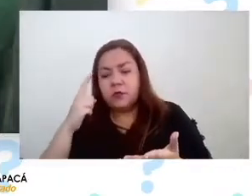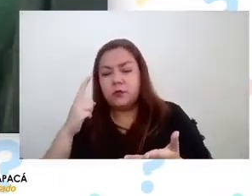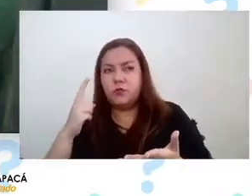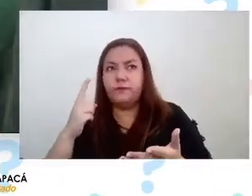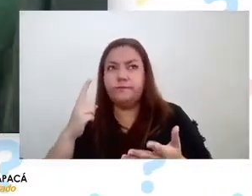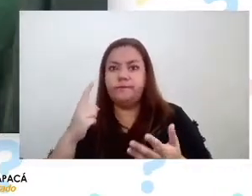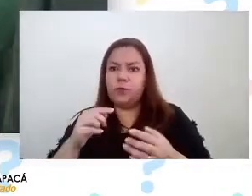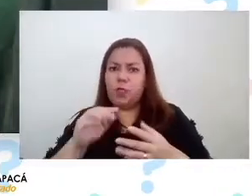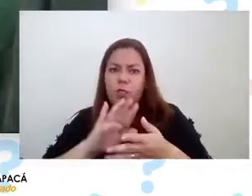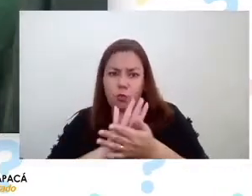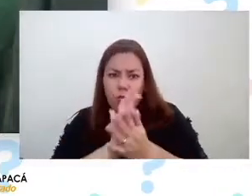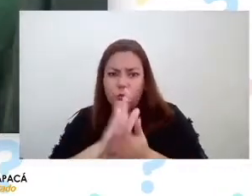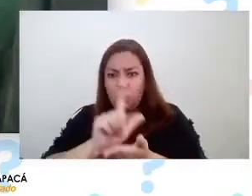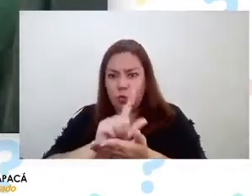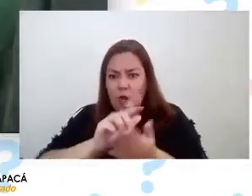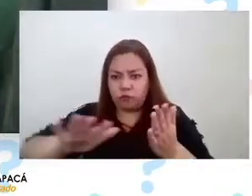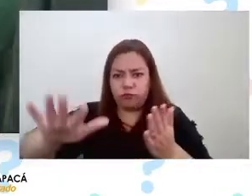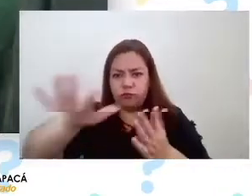características del sector